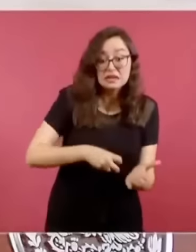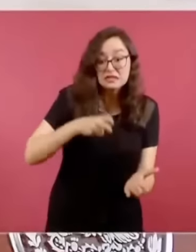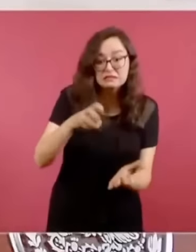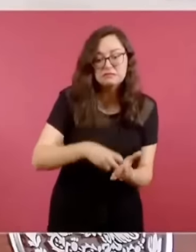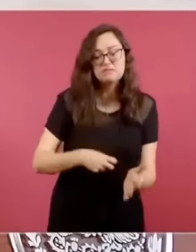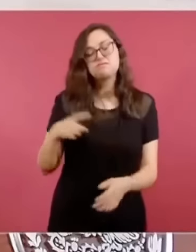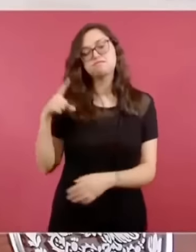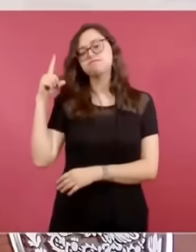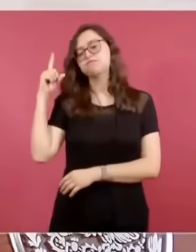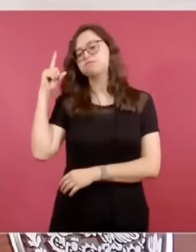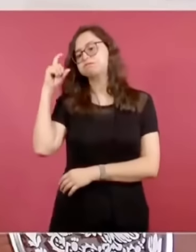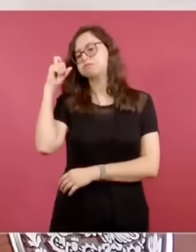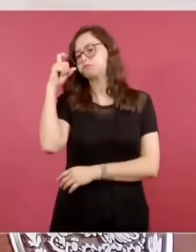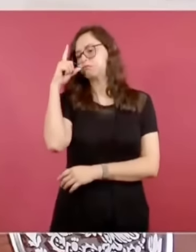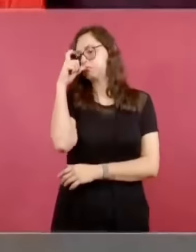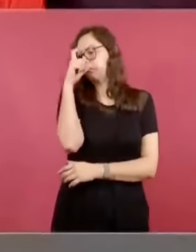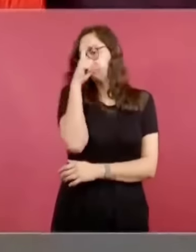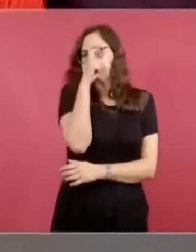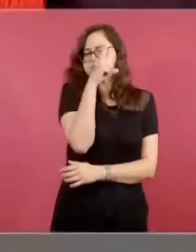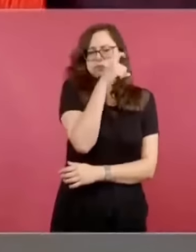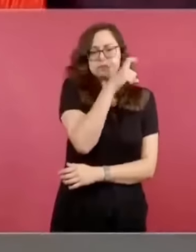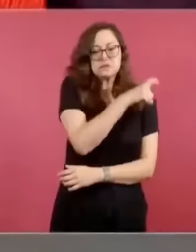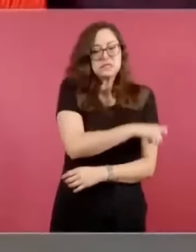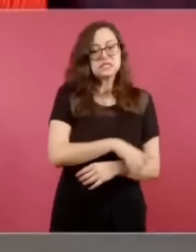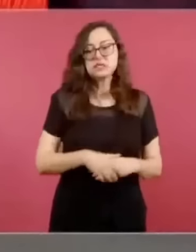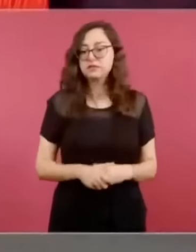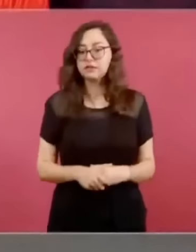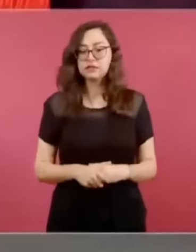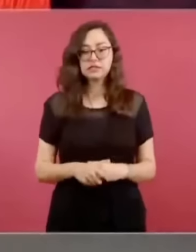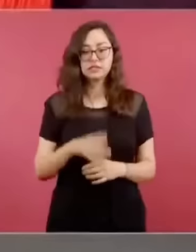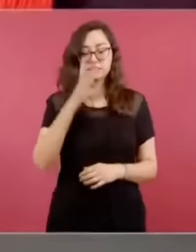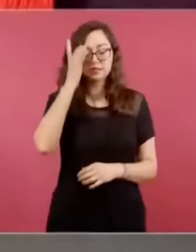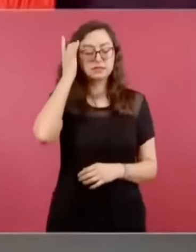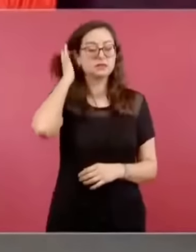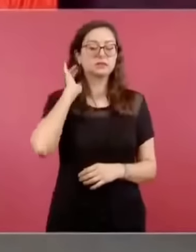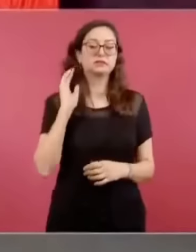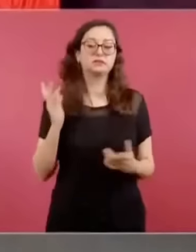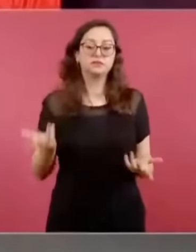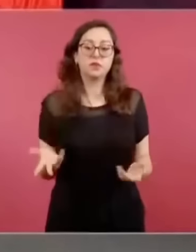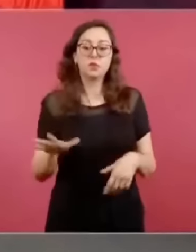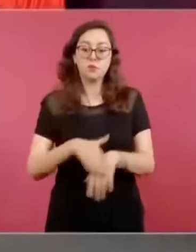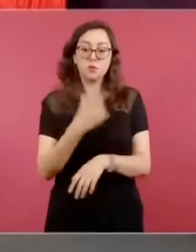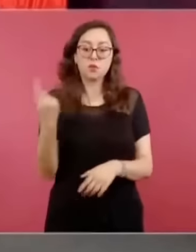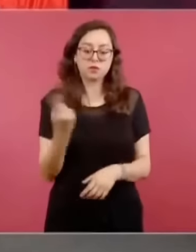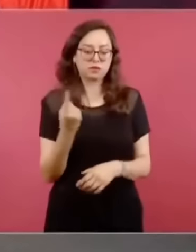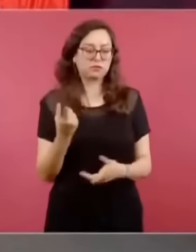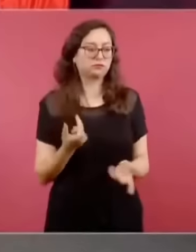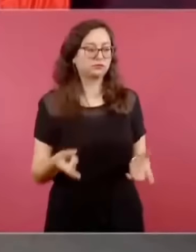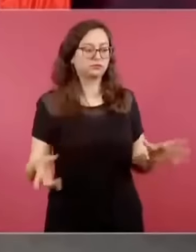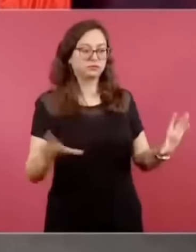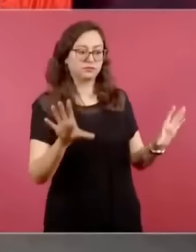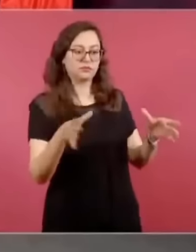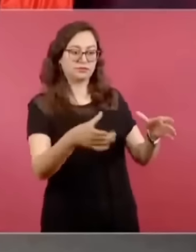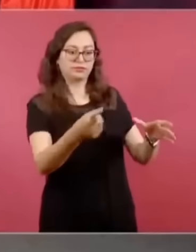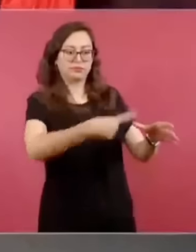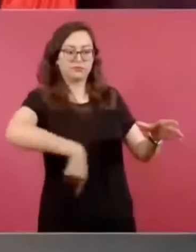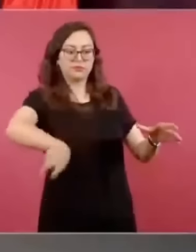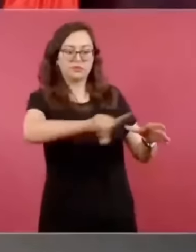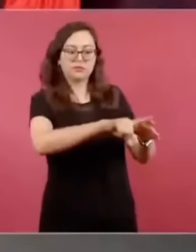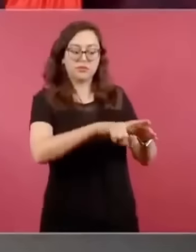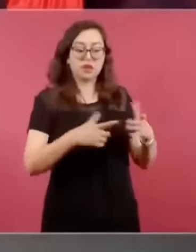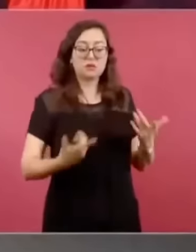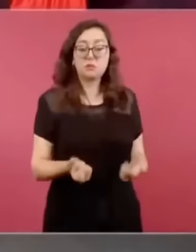ellos no tenían los medicamentos, se los vendían los medicamentos, caros o